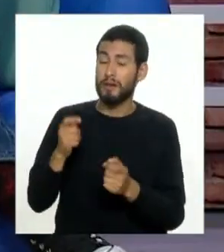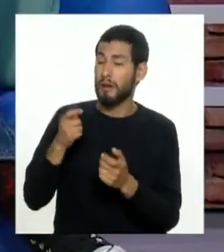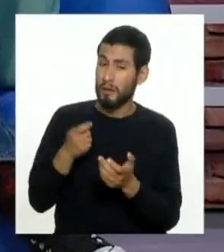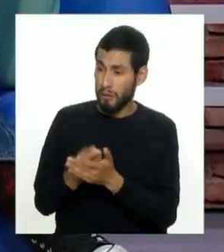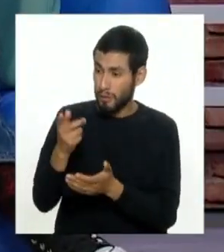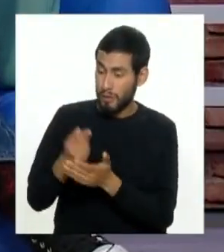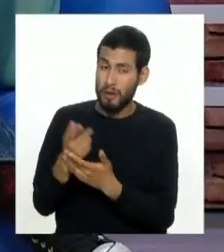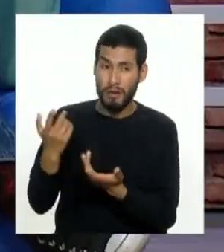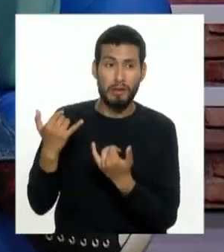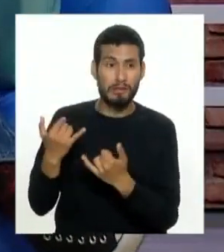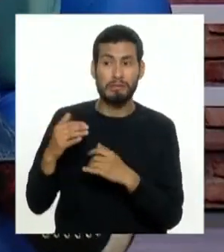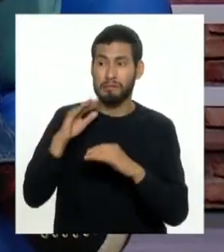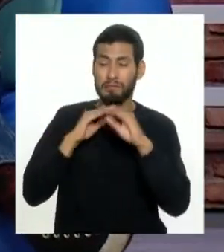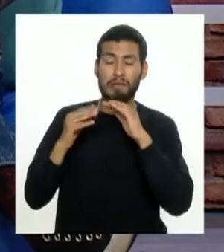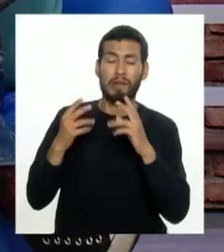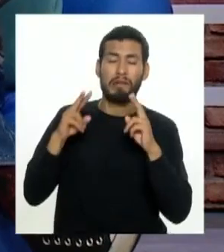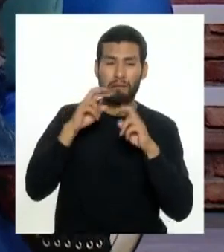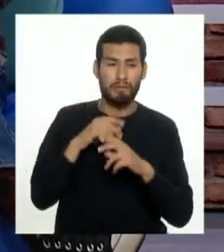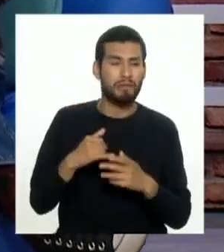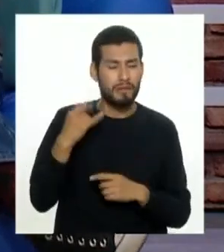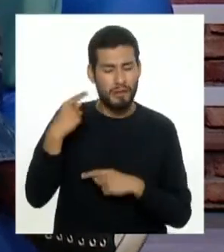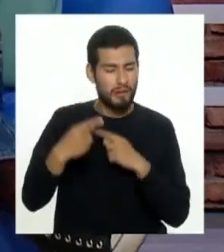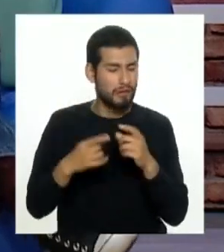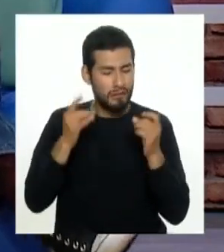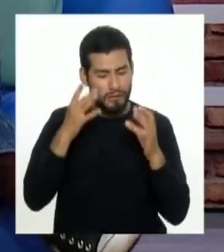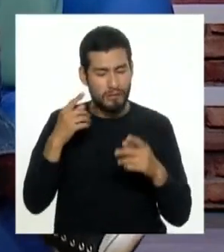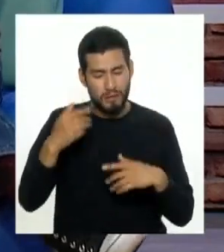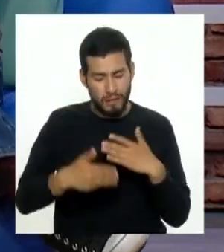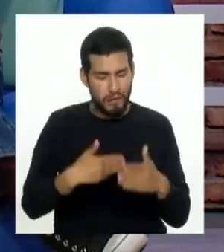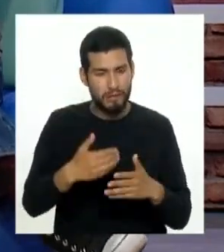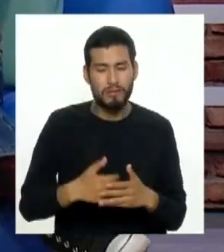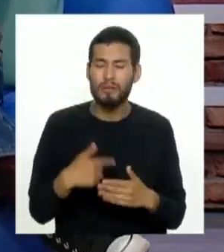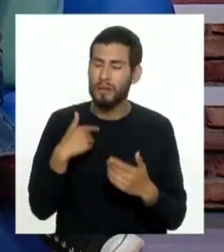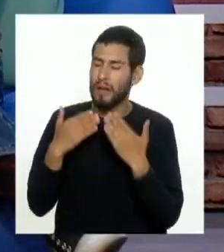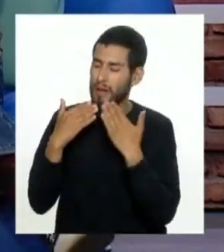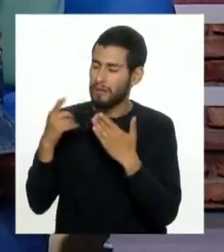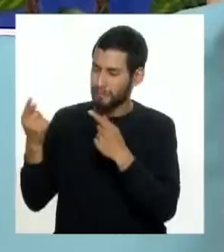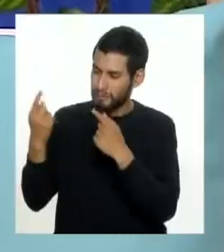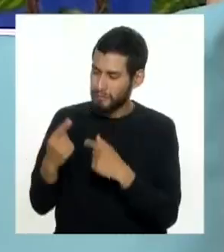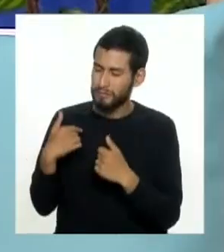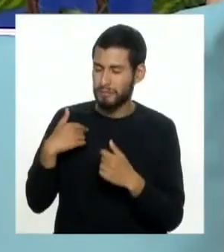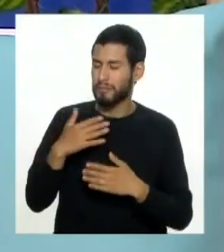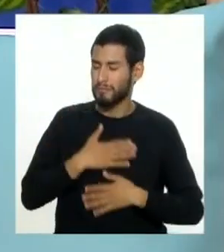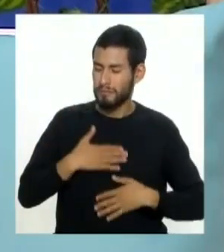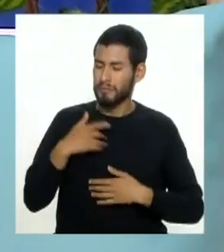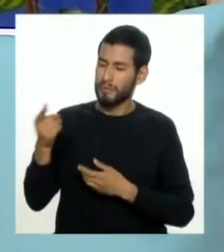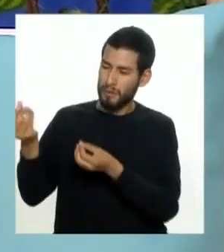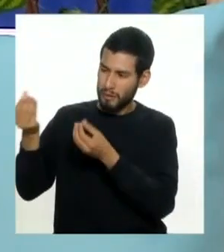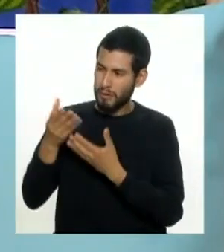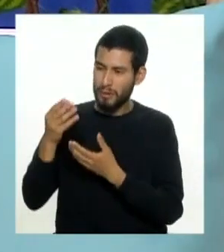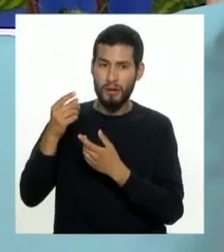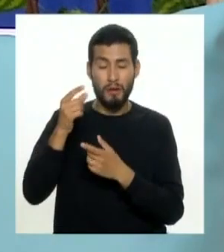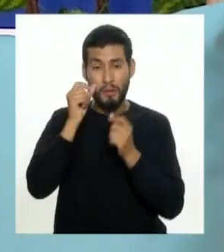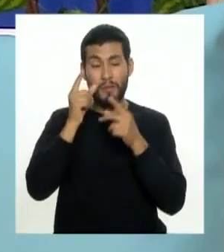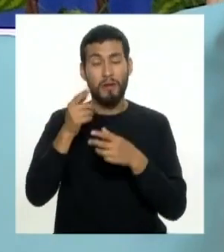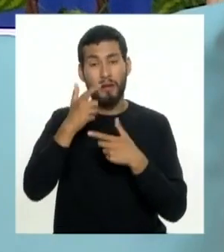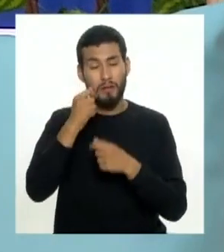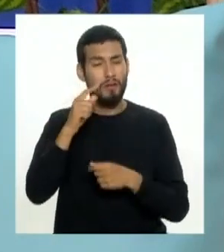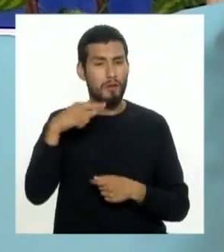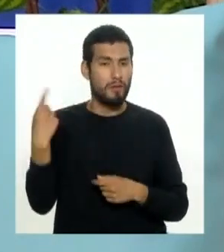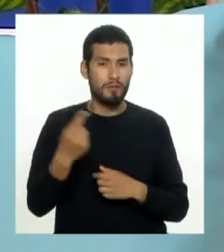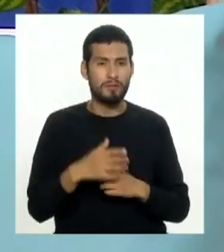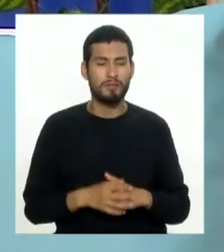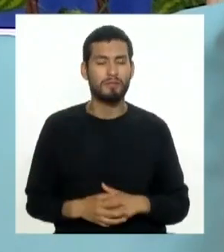al mercado a comprar también sí, claro es un círculo vicioso como siempre Crisólogo un placer conversar contigo siempre gracias traes temas que nos interesan a